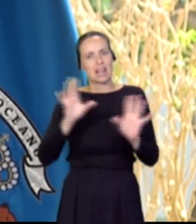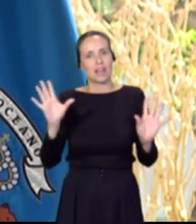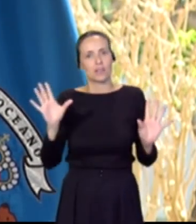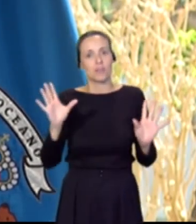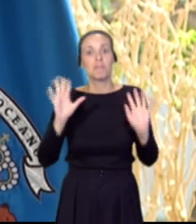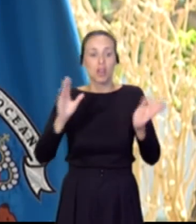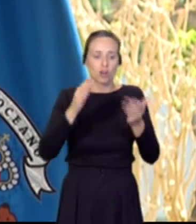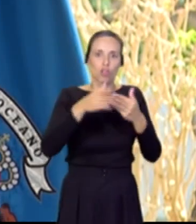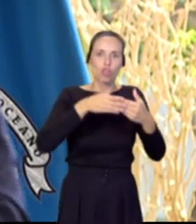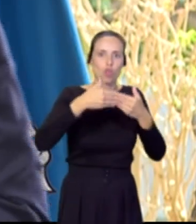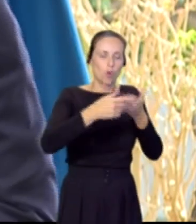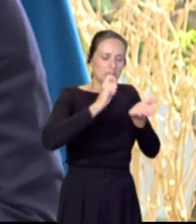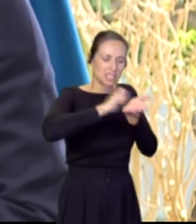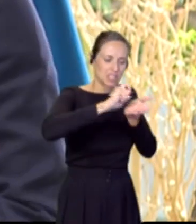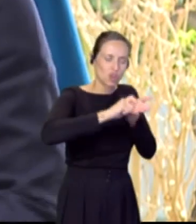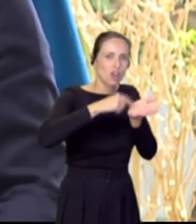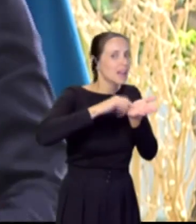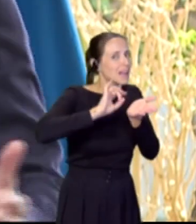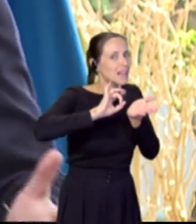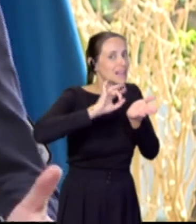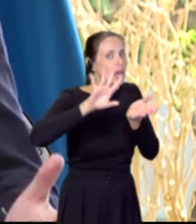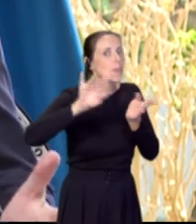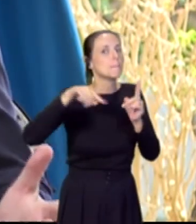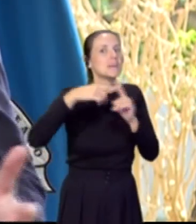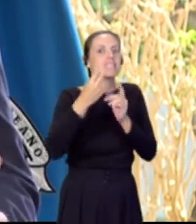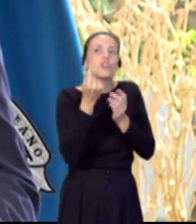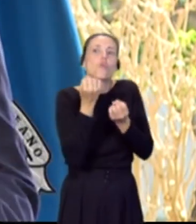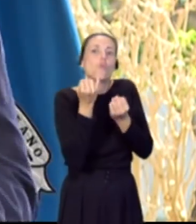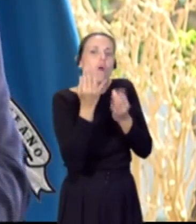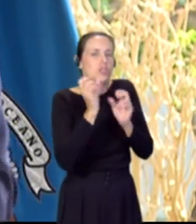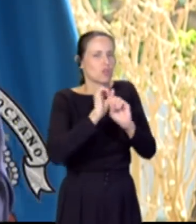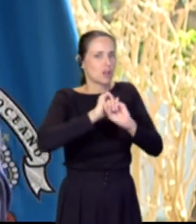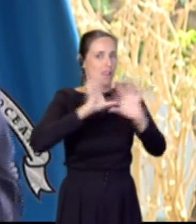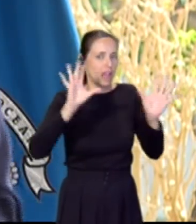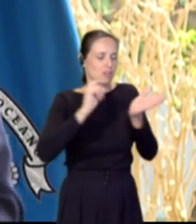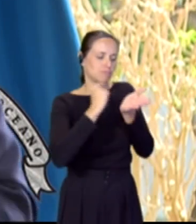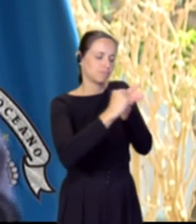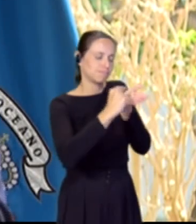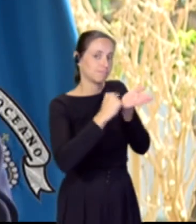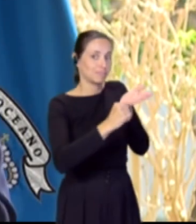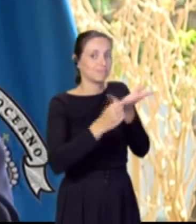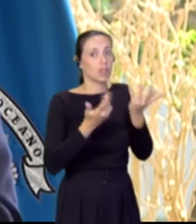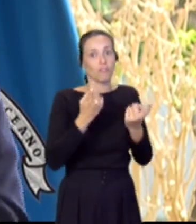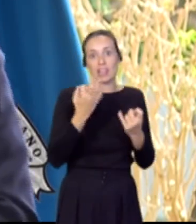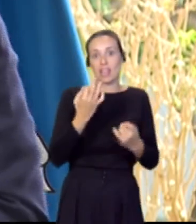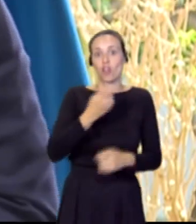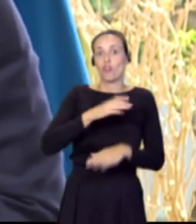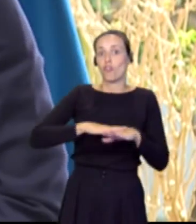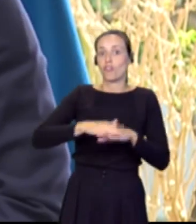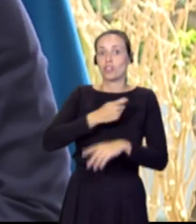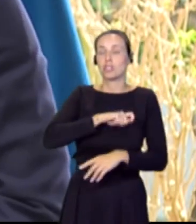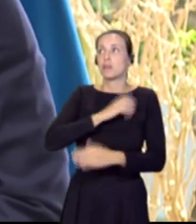el papel y sobre cantidades. Por lo tanto, quedaría que el gobierno de España pidiese los fondos para poder